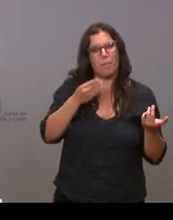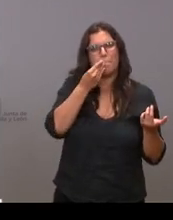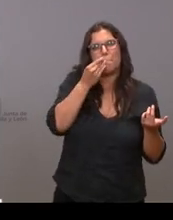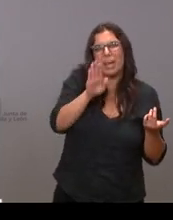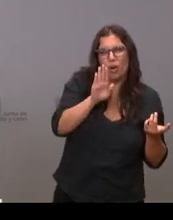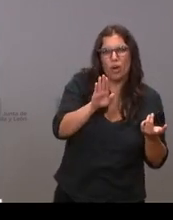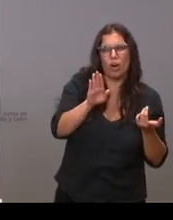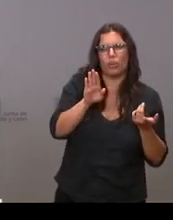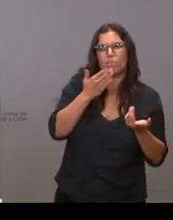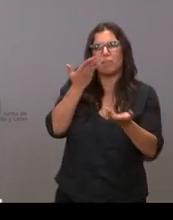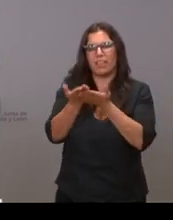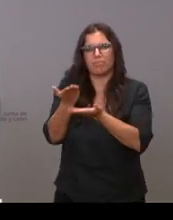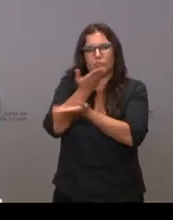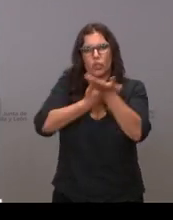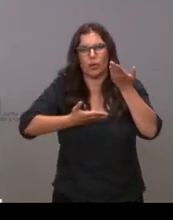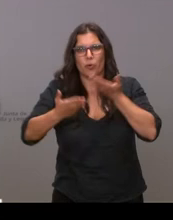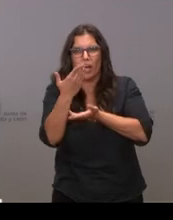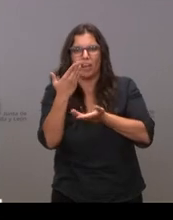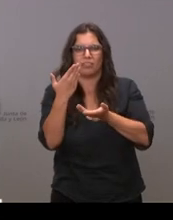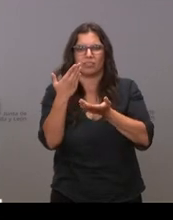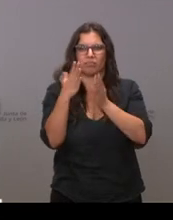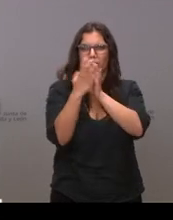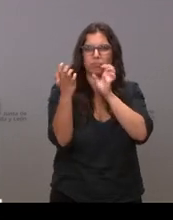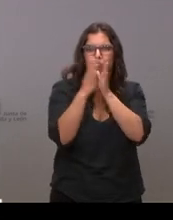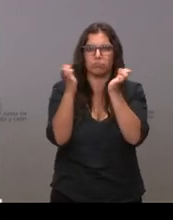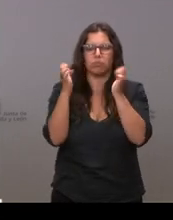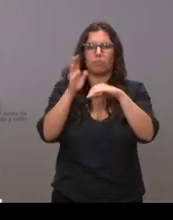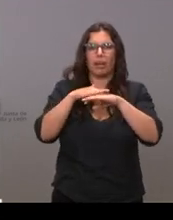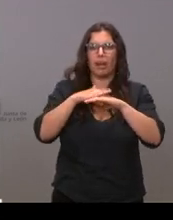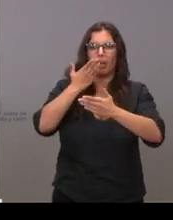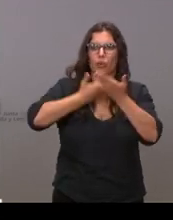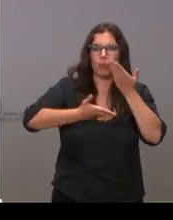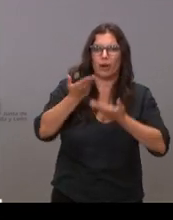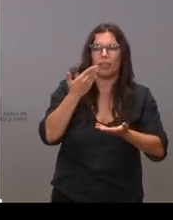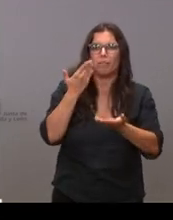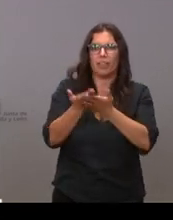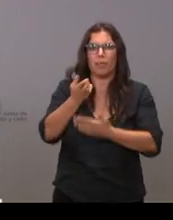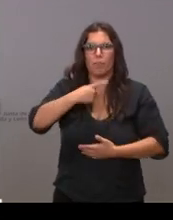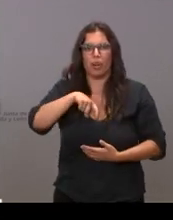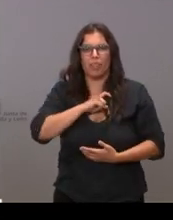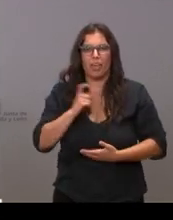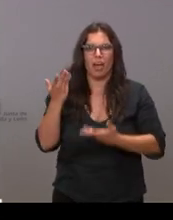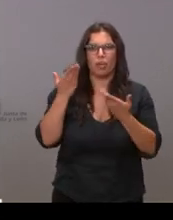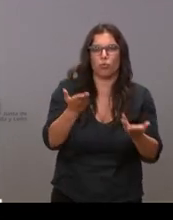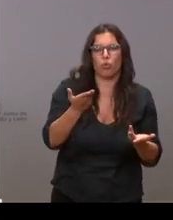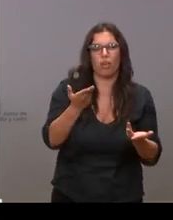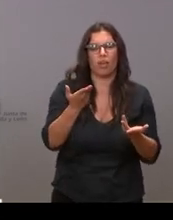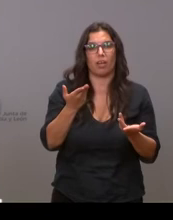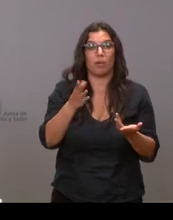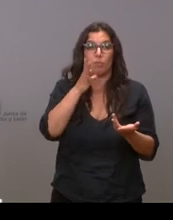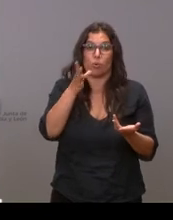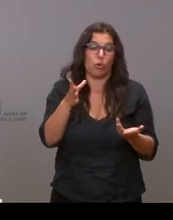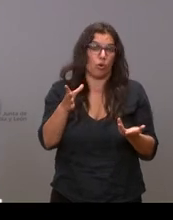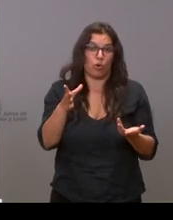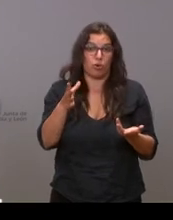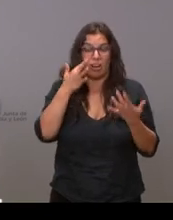colaborar para echar mano de la policía y tratar de controlar esta situación sobre todo porque hay